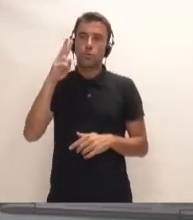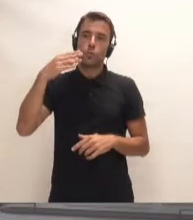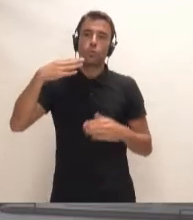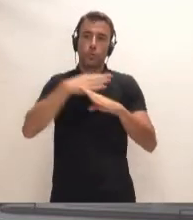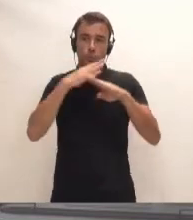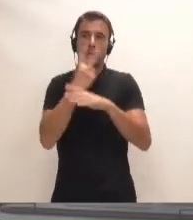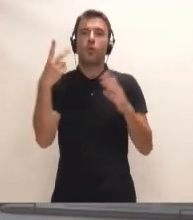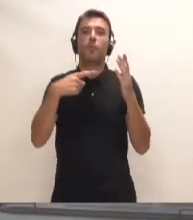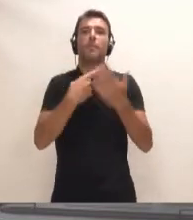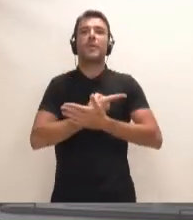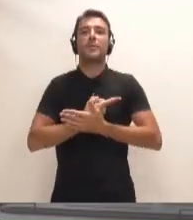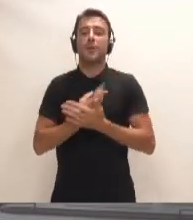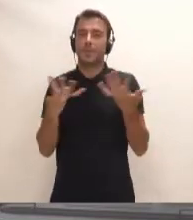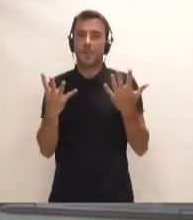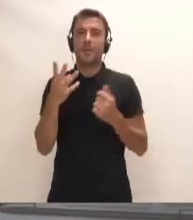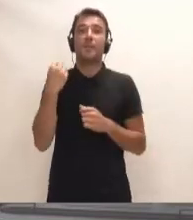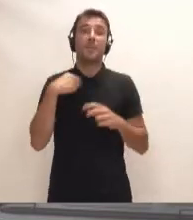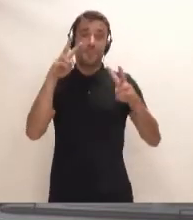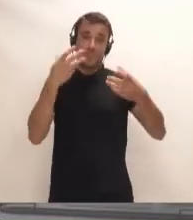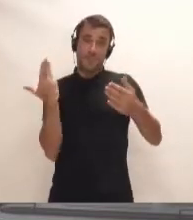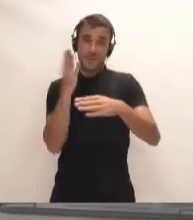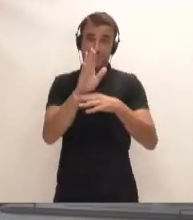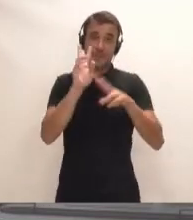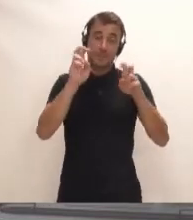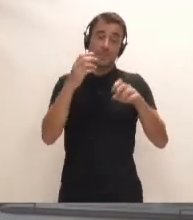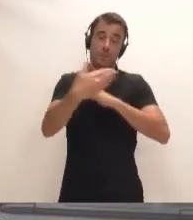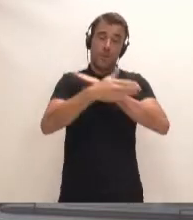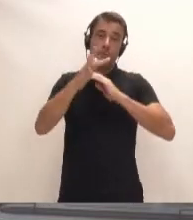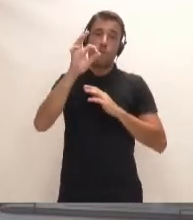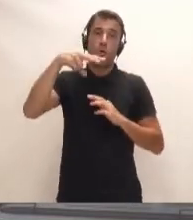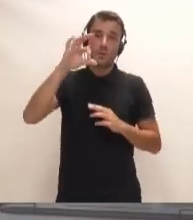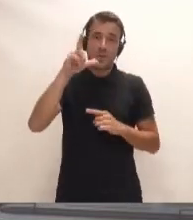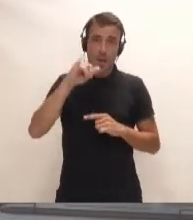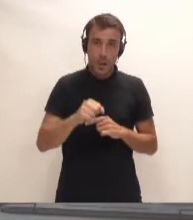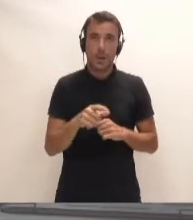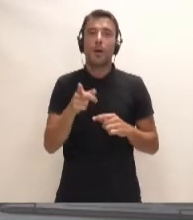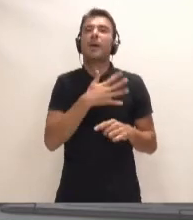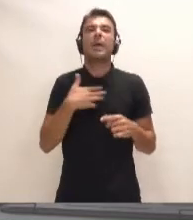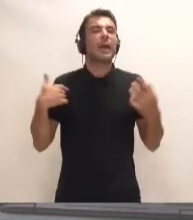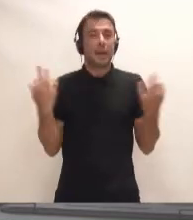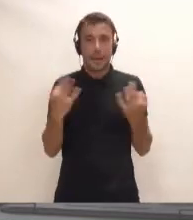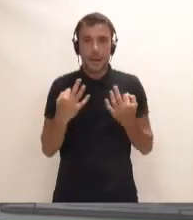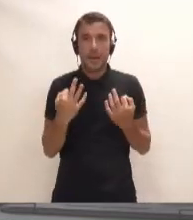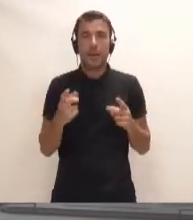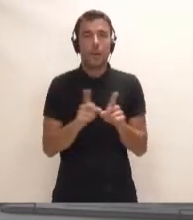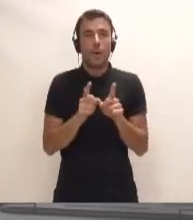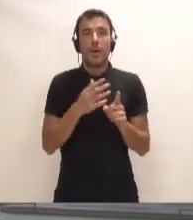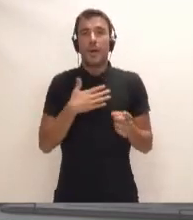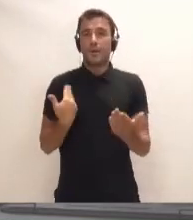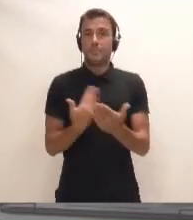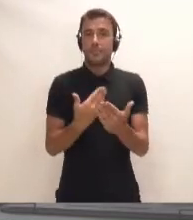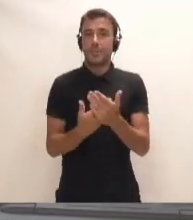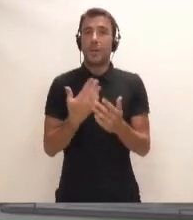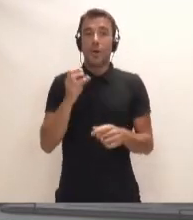sobre la posición del Gobierno insular respecto al proyecto de Fonsalía. El fondo fue un clásico, intentar evidenciar la no